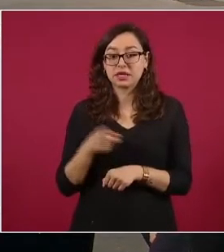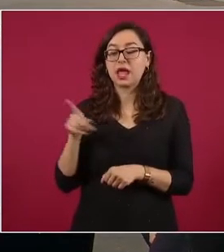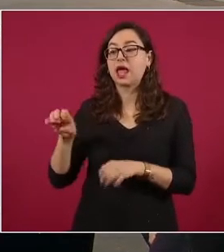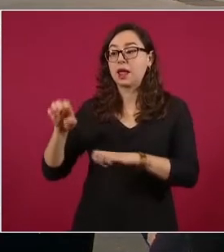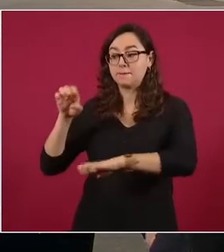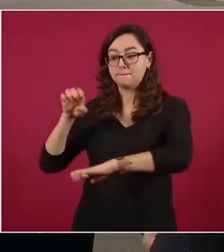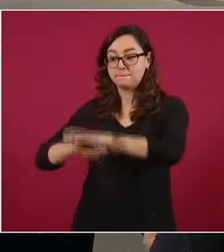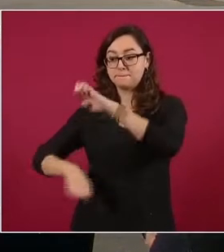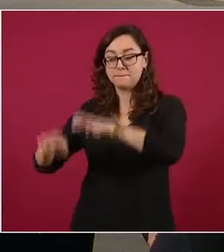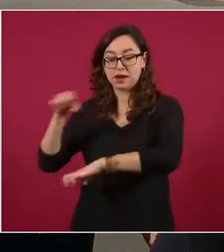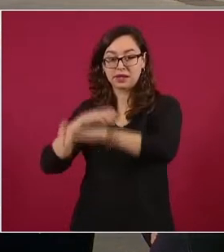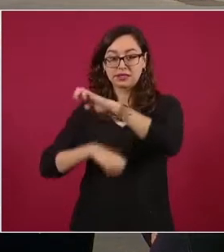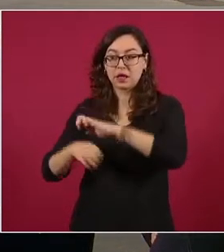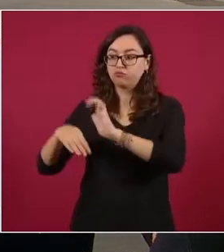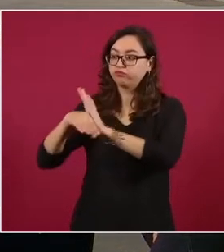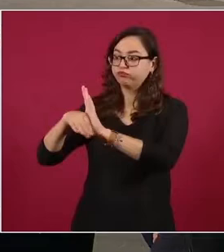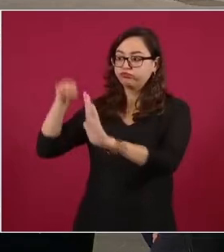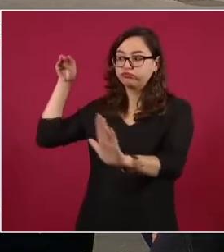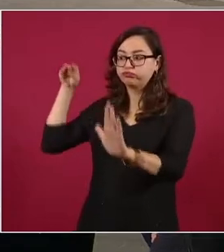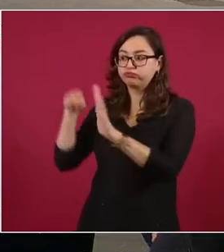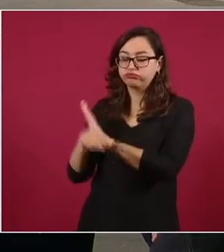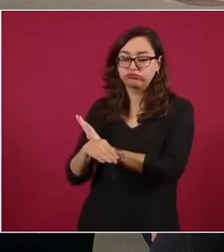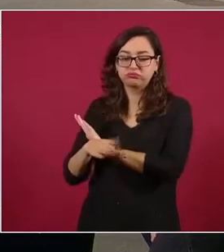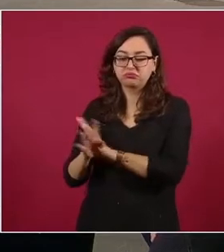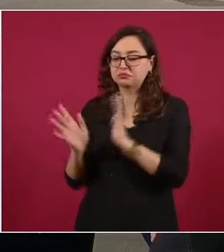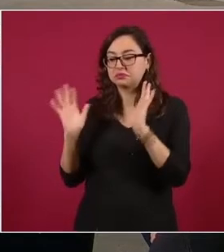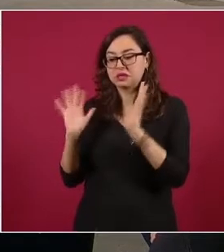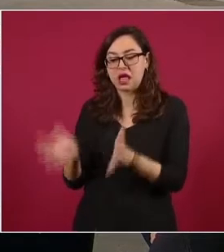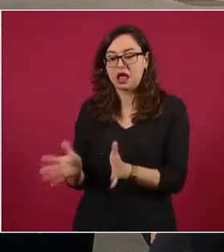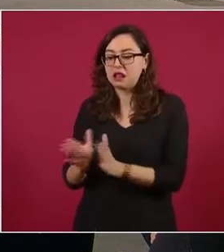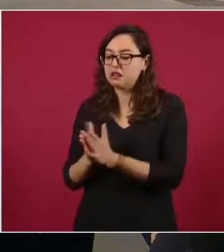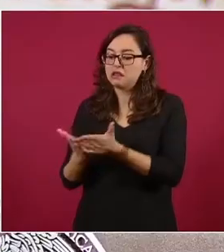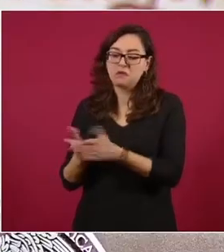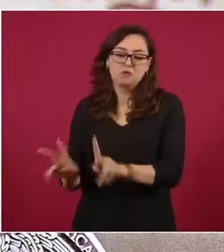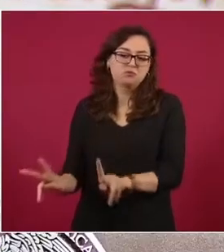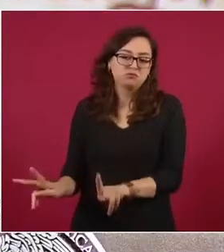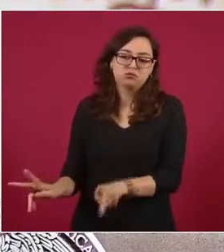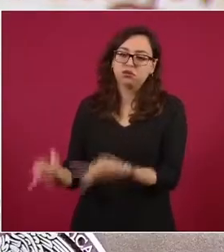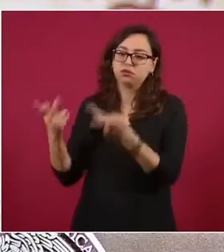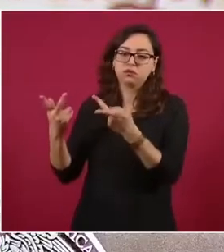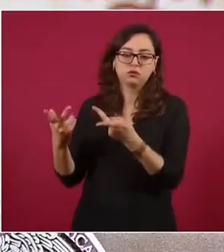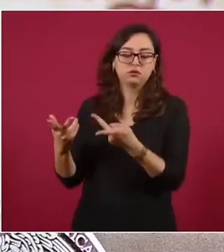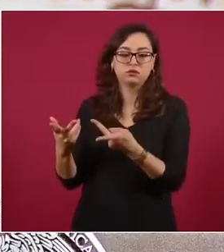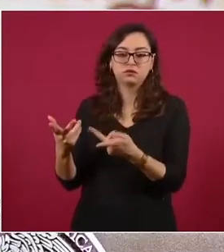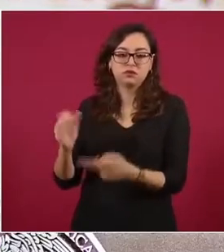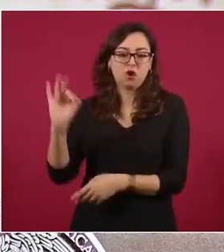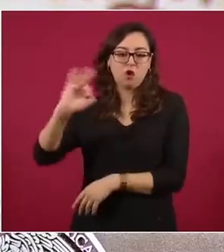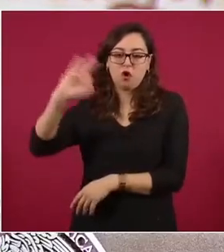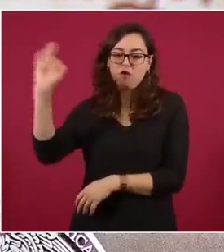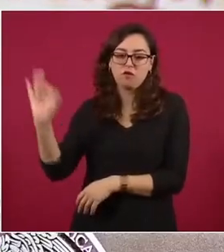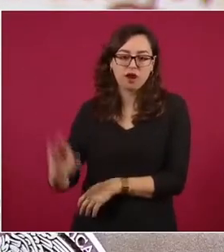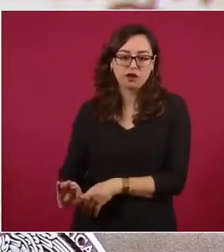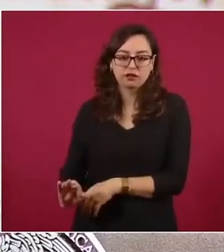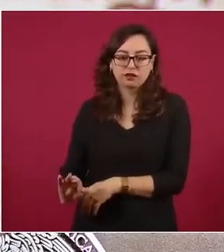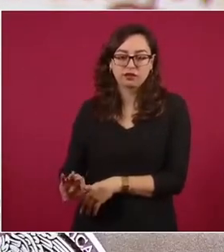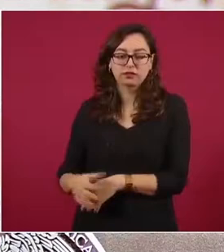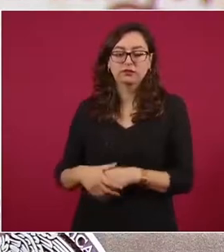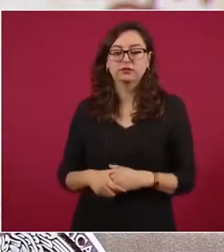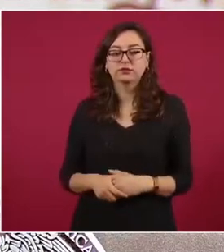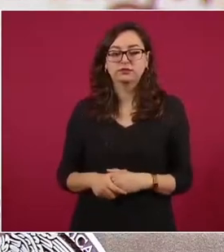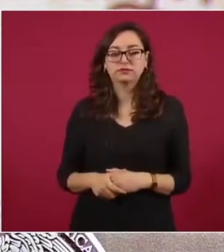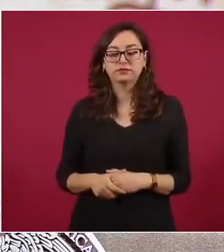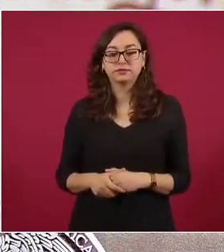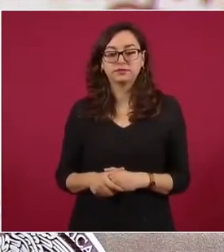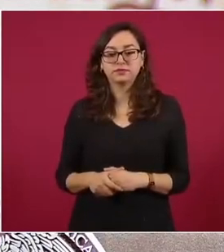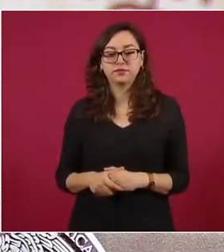como lo hace regularmente la institución, bueno, en otros